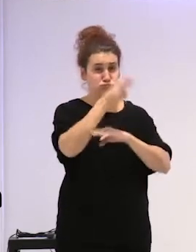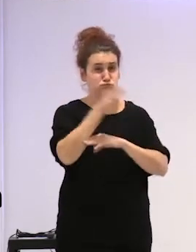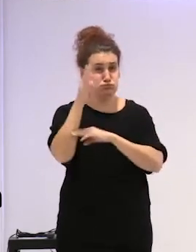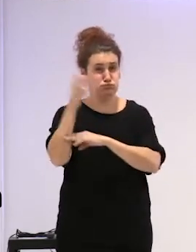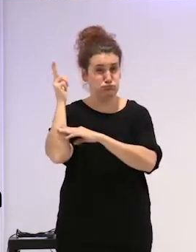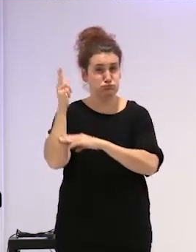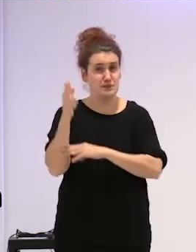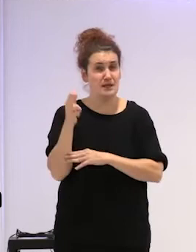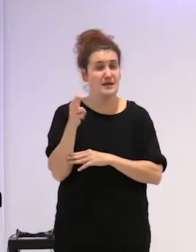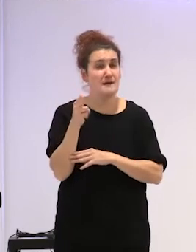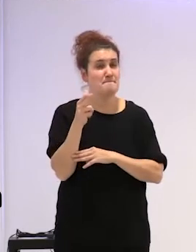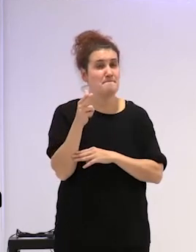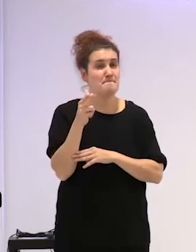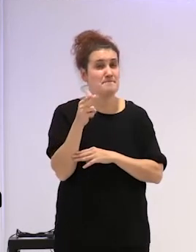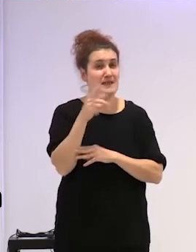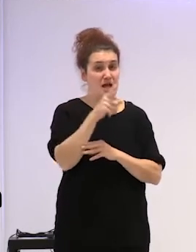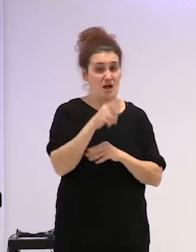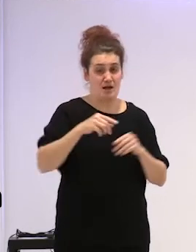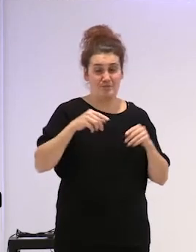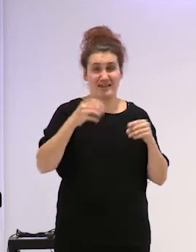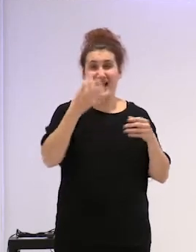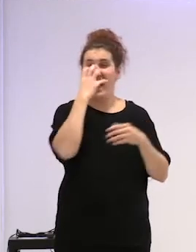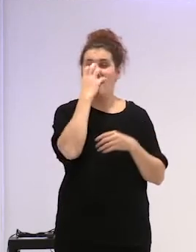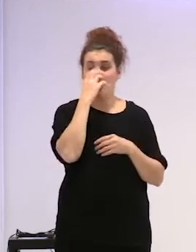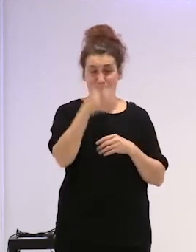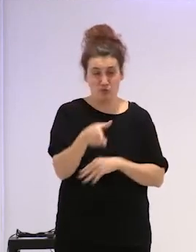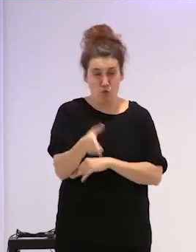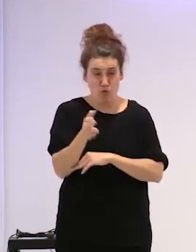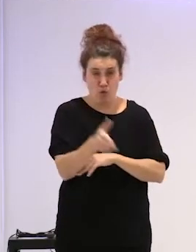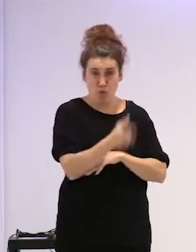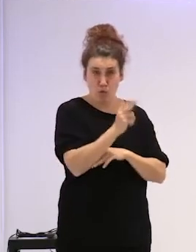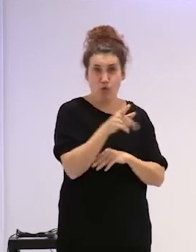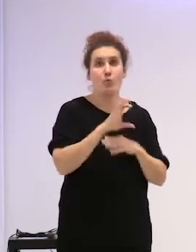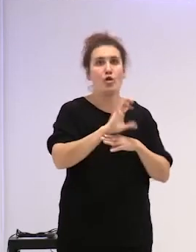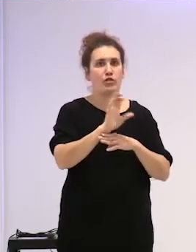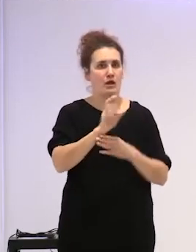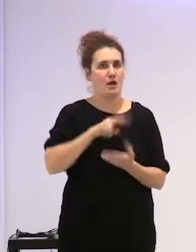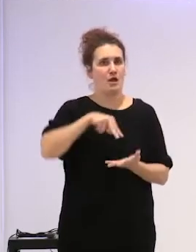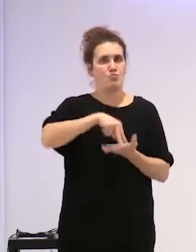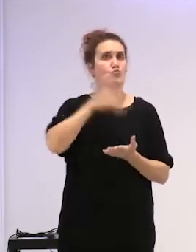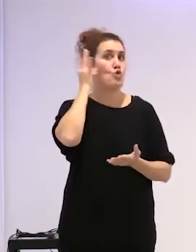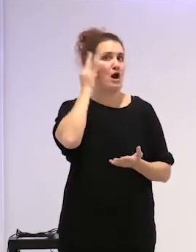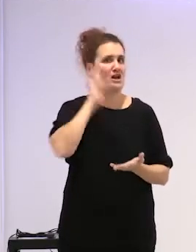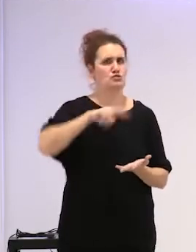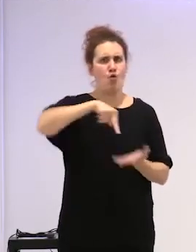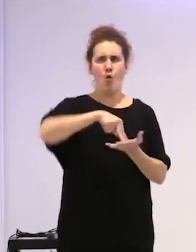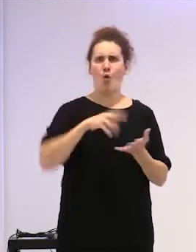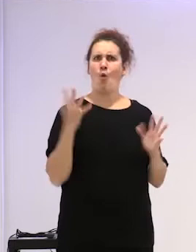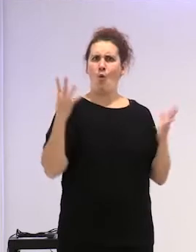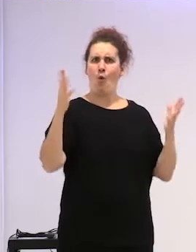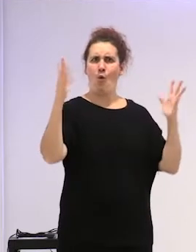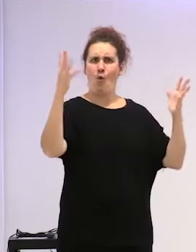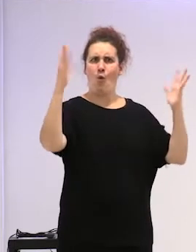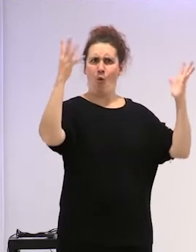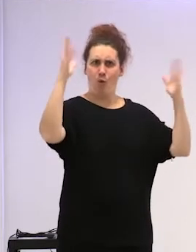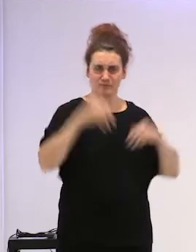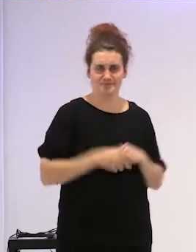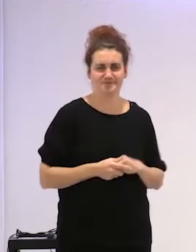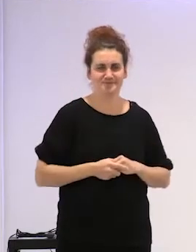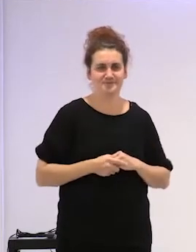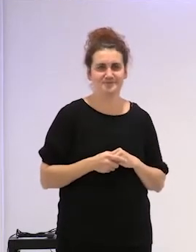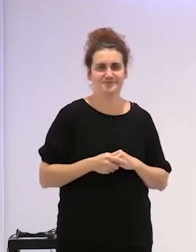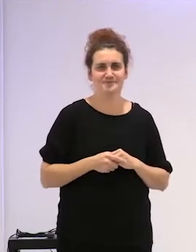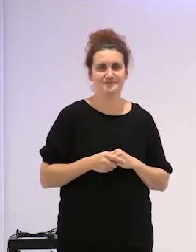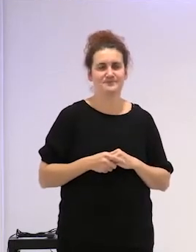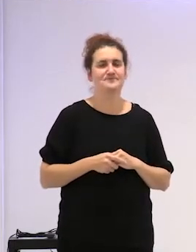las ruedas del camión aquel, como el cine se levantaba, las mujeres en el cine nos levantábamos en más aplaudir, ¿no?